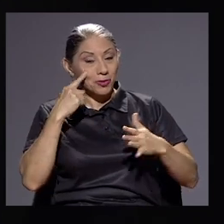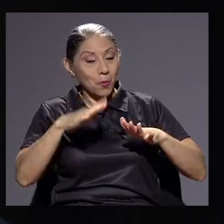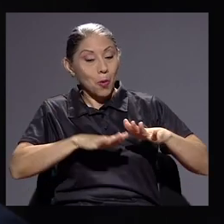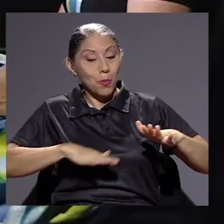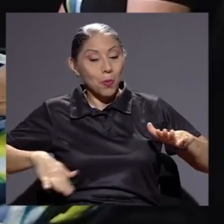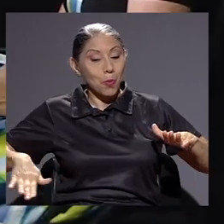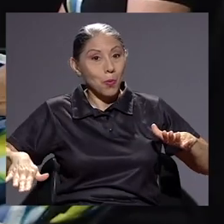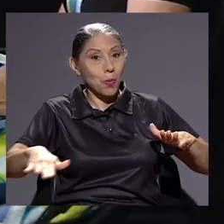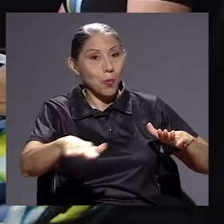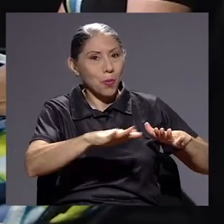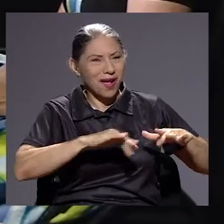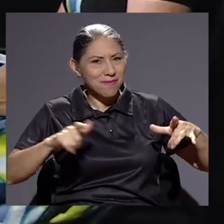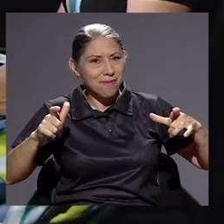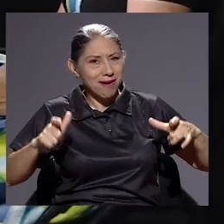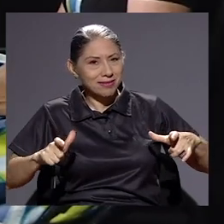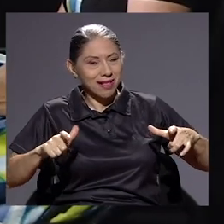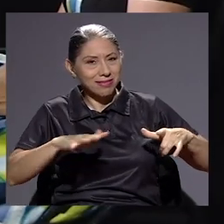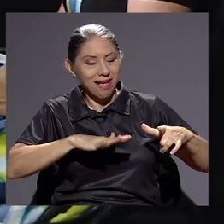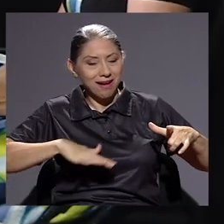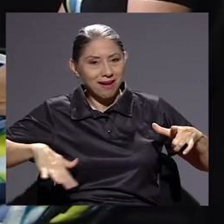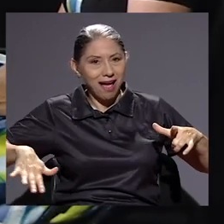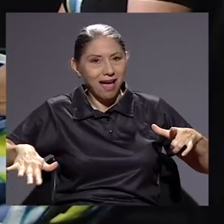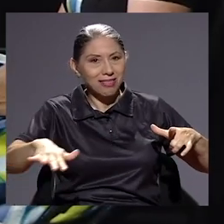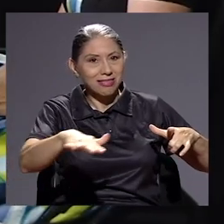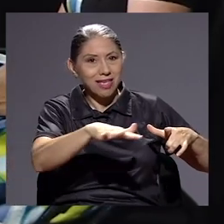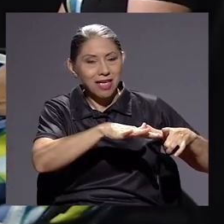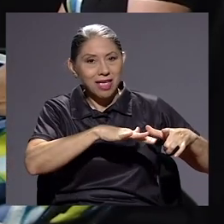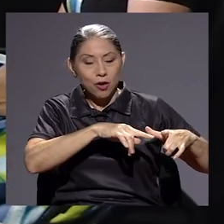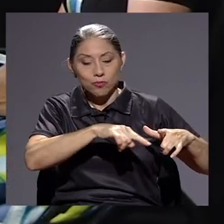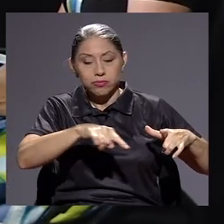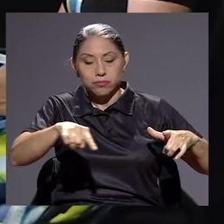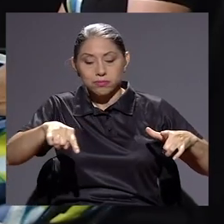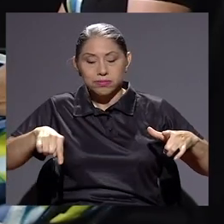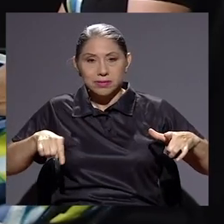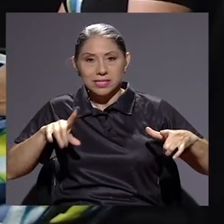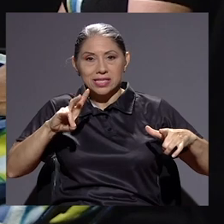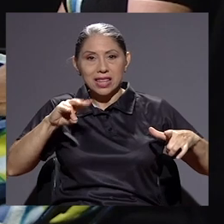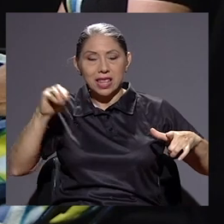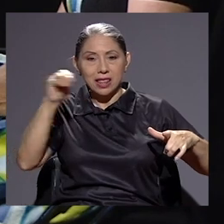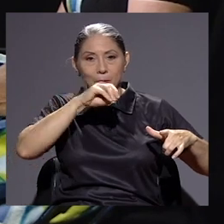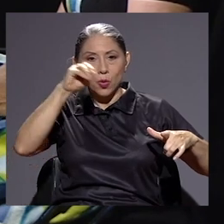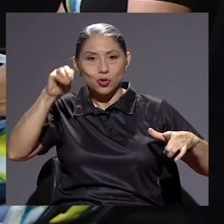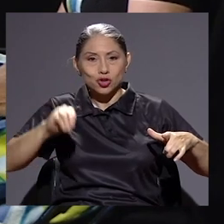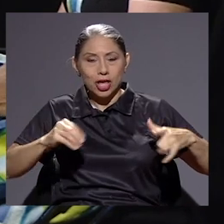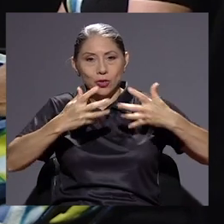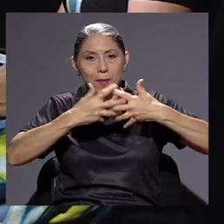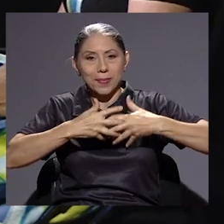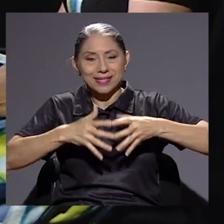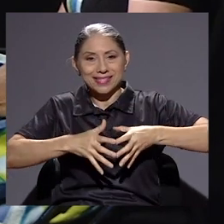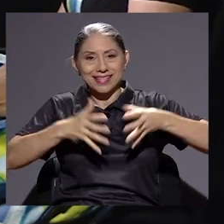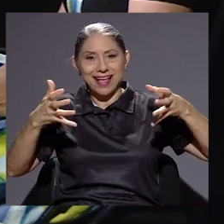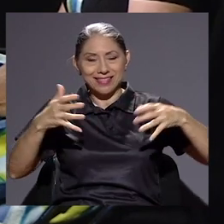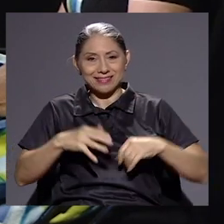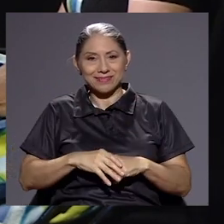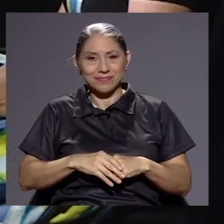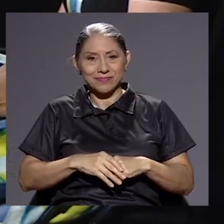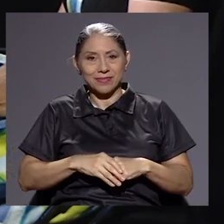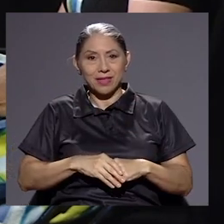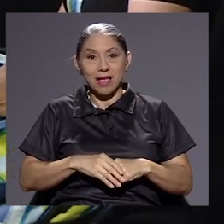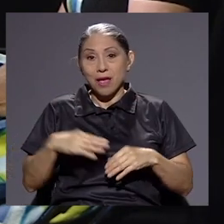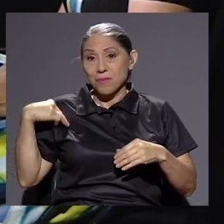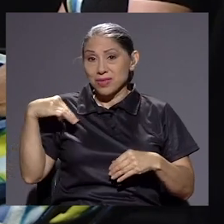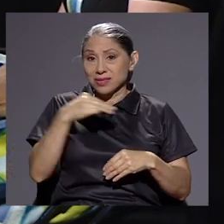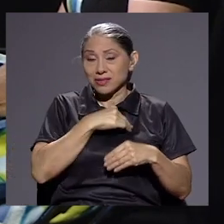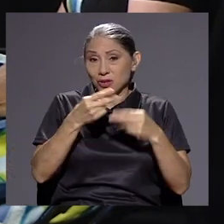grande el 70% lo hacen posible los grandes contribuyentes, donde Hacienda nunca